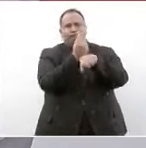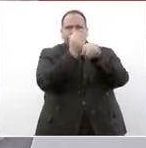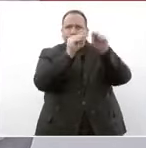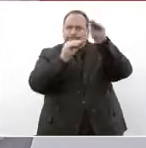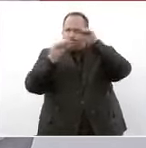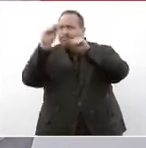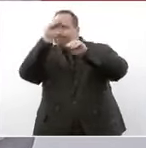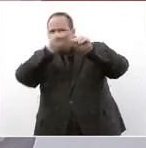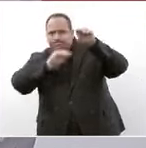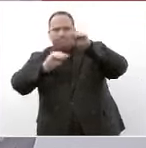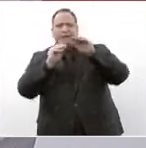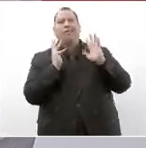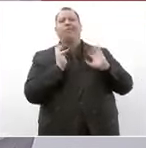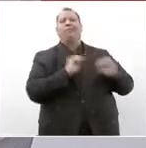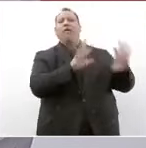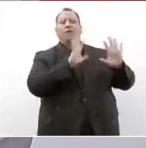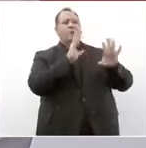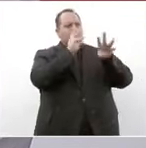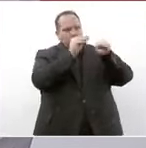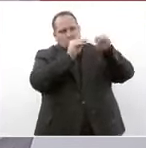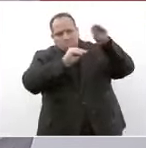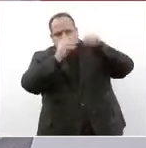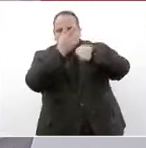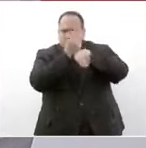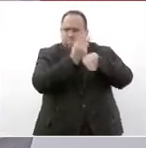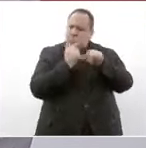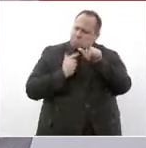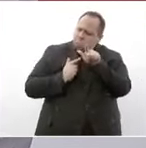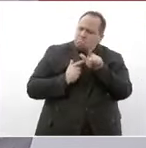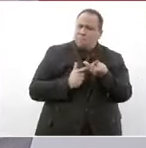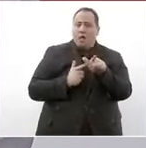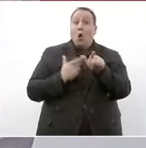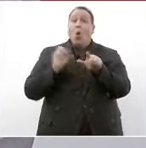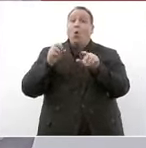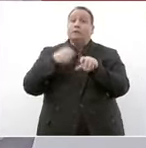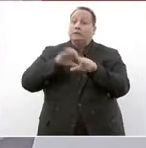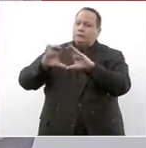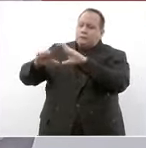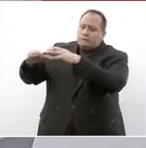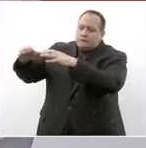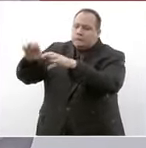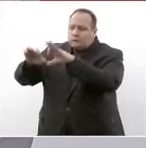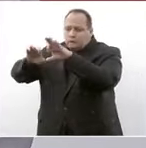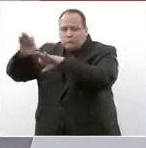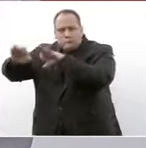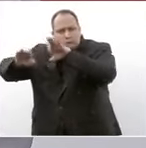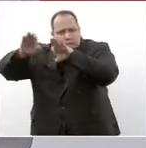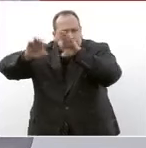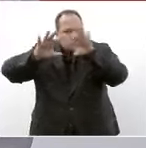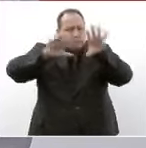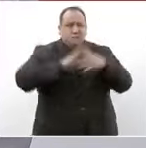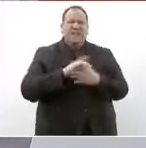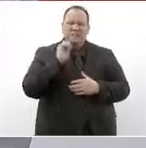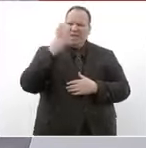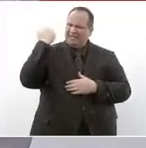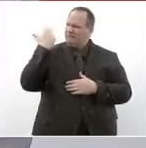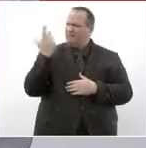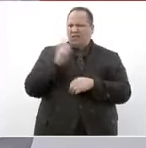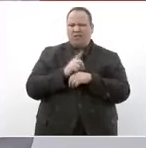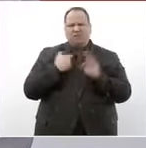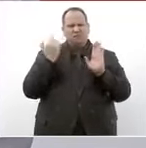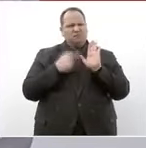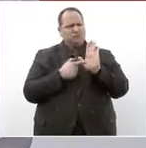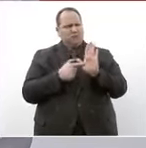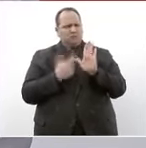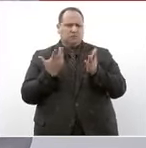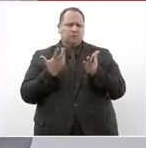infraestructura hospitalaria y o de centros de salud. Y como señalara, hace unos días